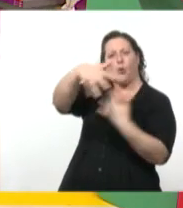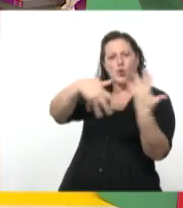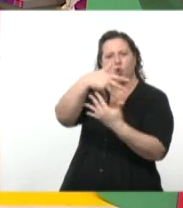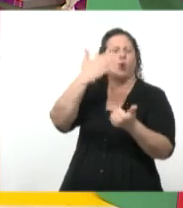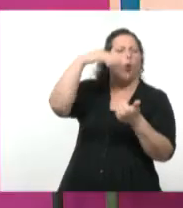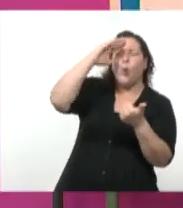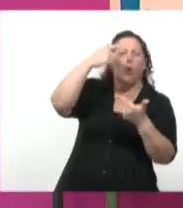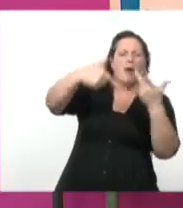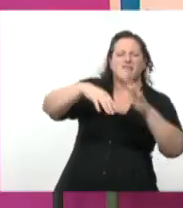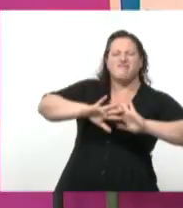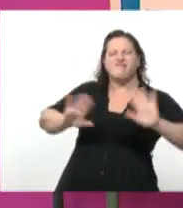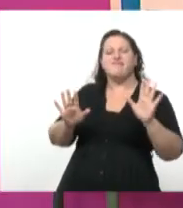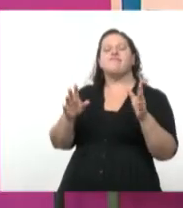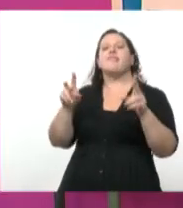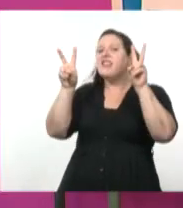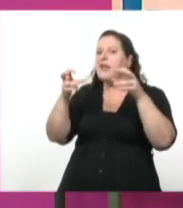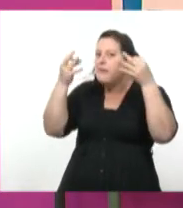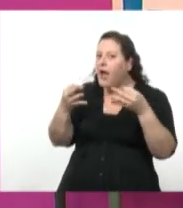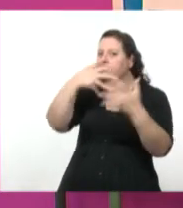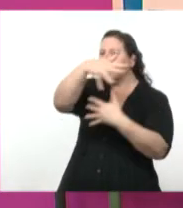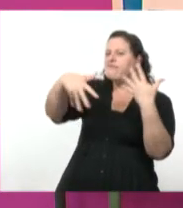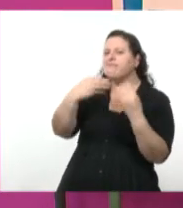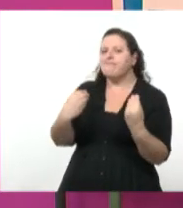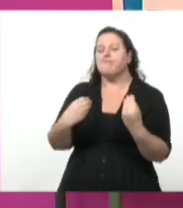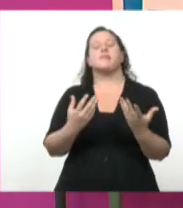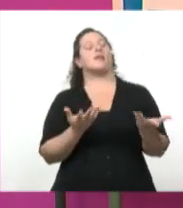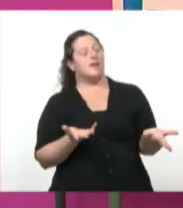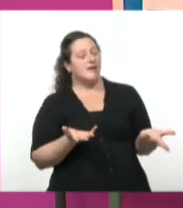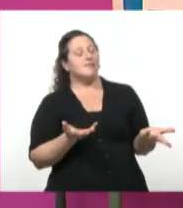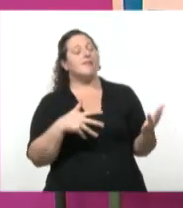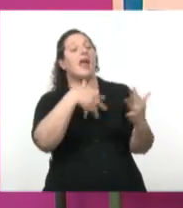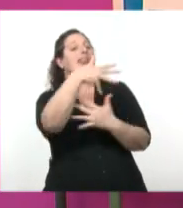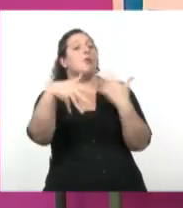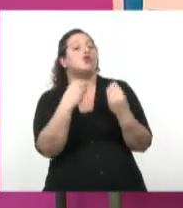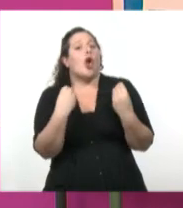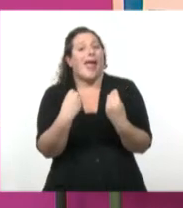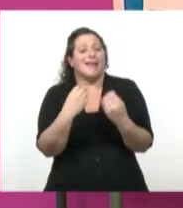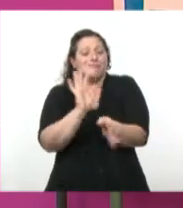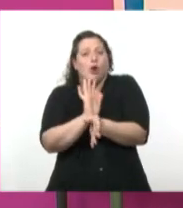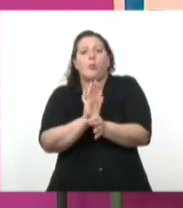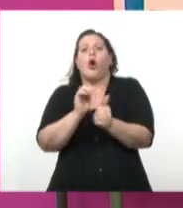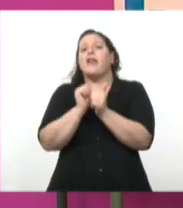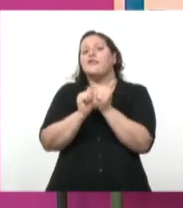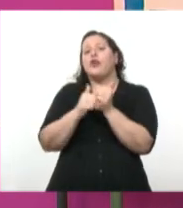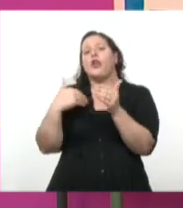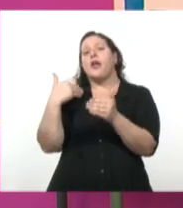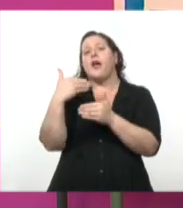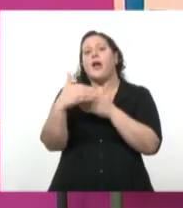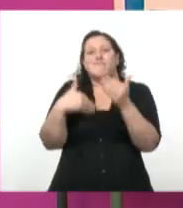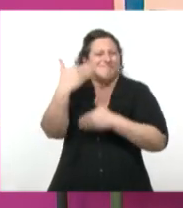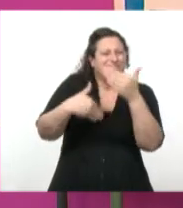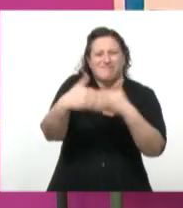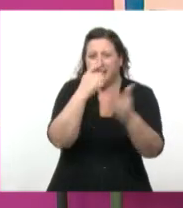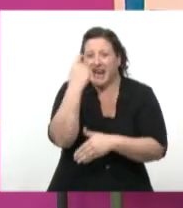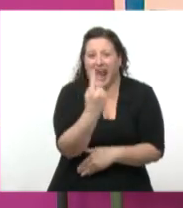trae? Como concepto. Como concepto. Bueno, pensemos a la Revolución como una aceleración del tiempo histórico y tenemos que pensar a la Revolución